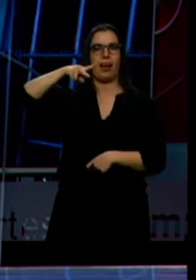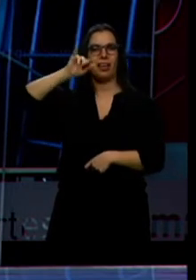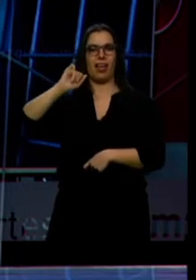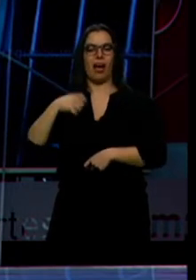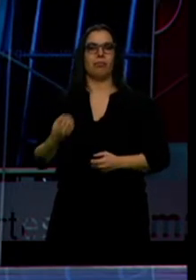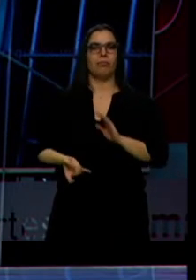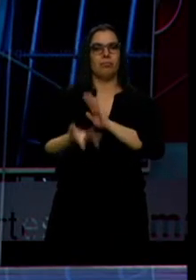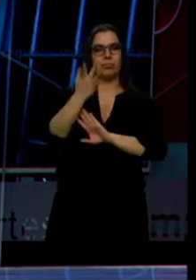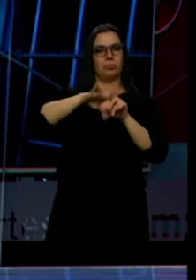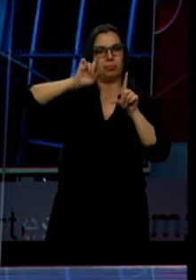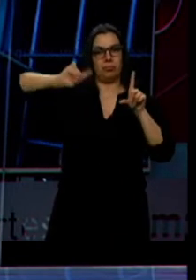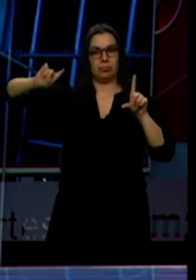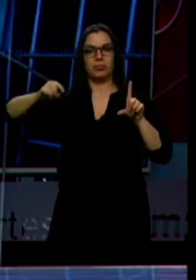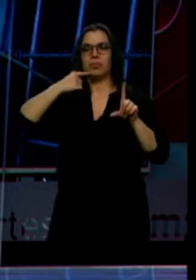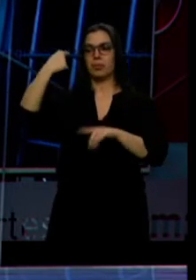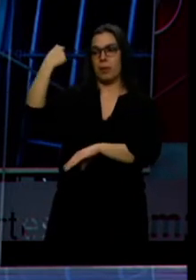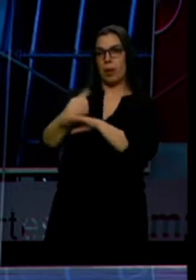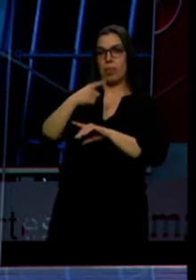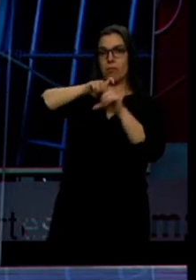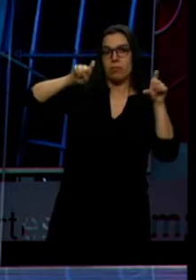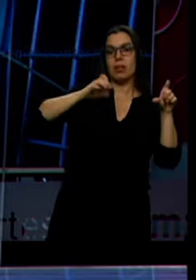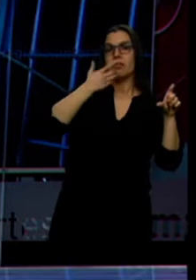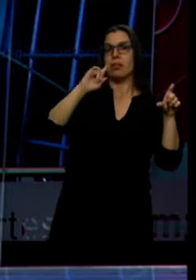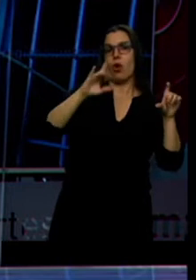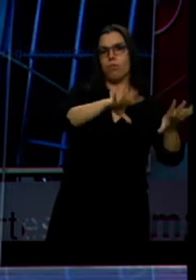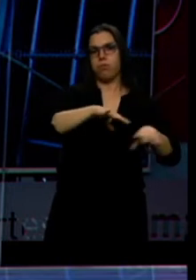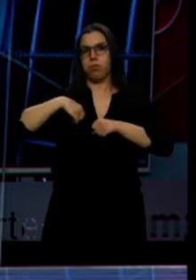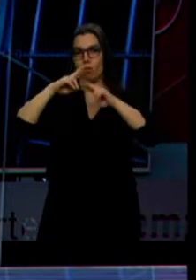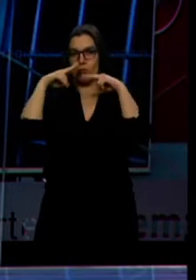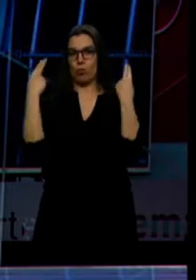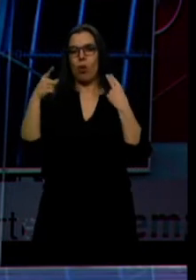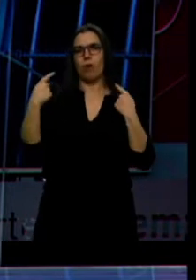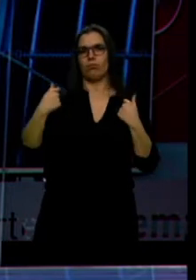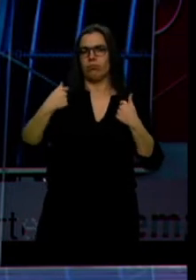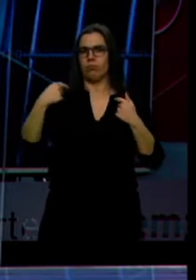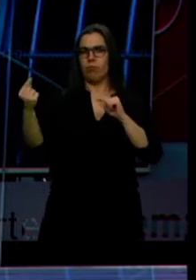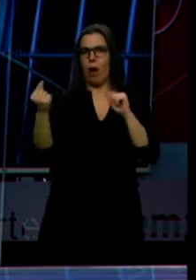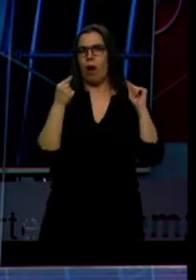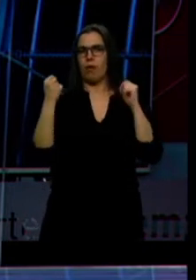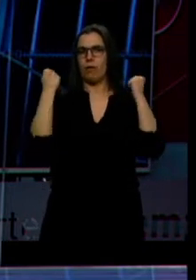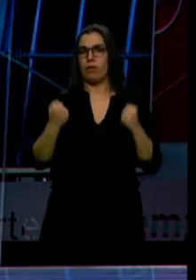nacionalizaba la entidad. Rato se enfrentó de nuevo con la fiscal, a la que aseguró que le echó Mariano Rajoy.